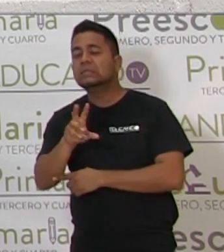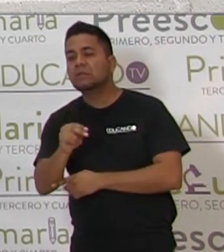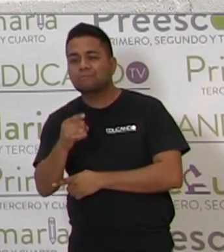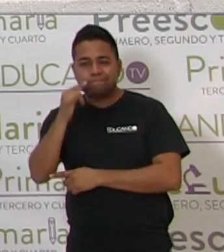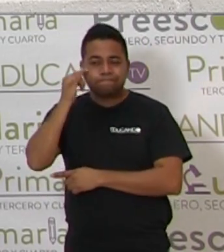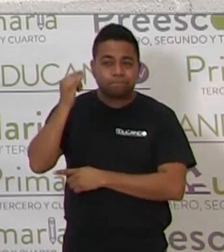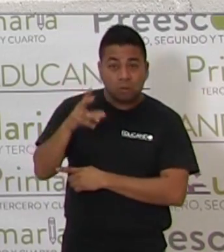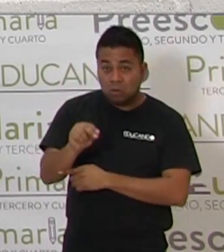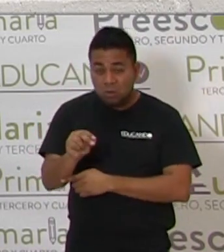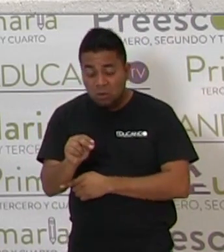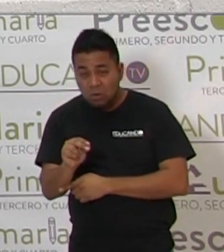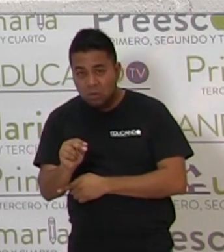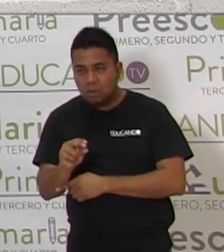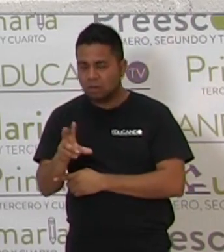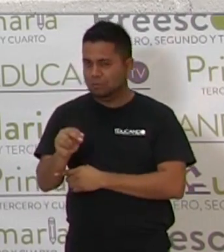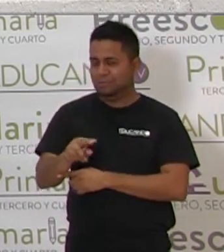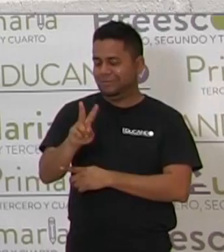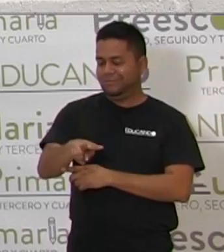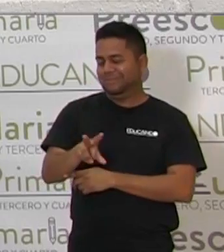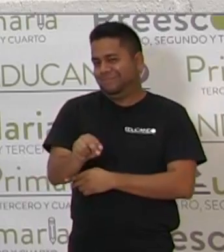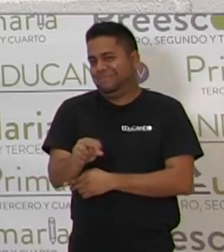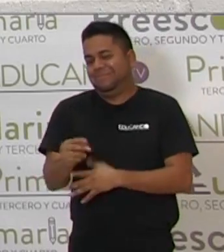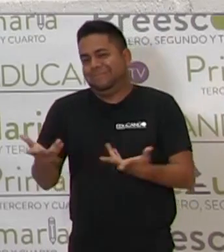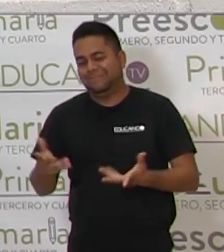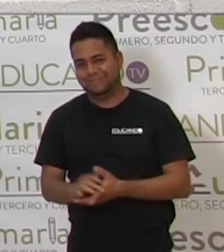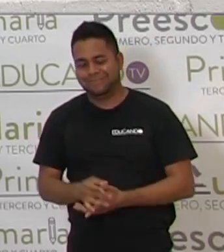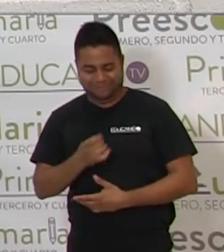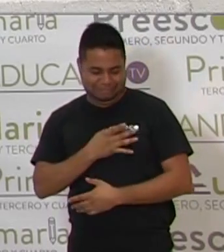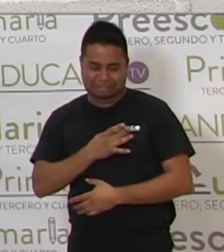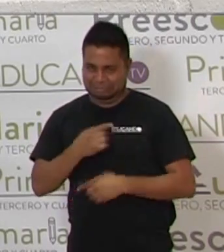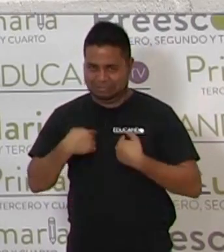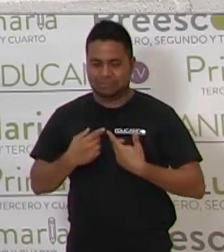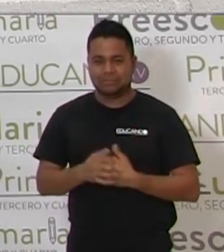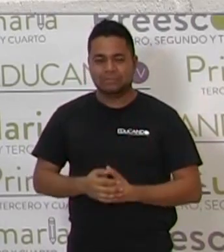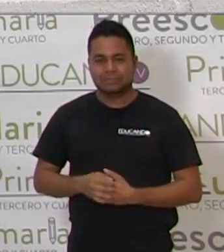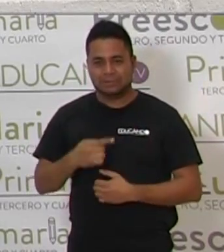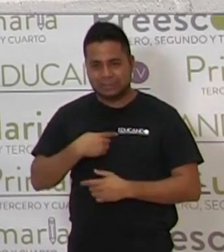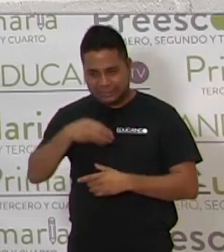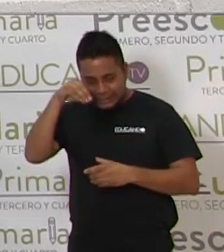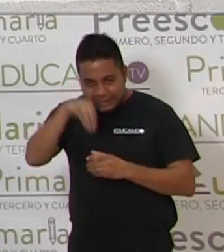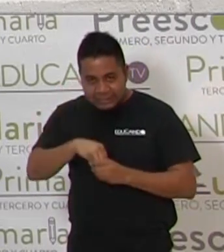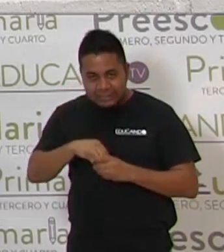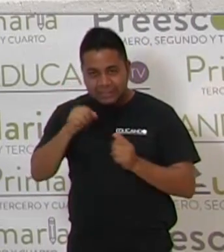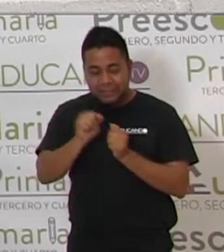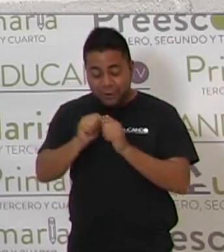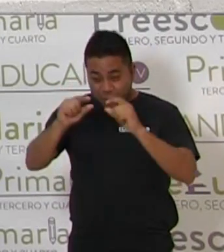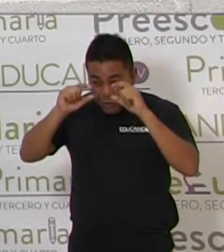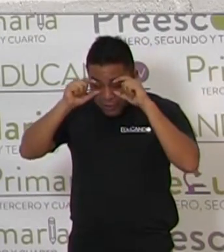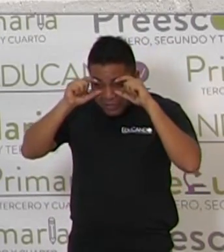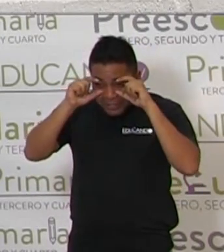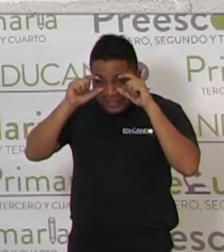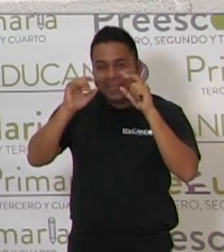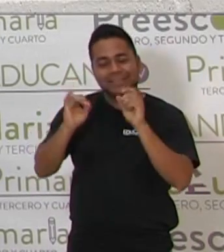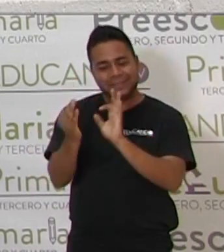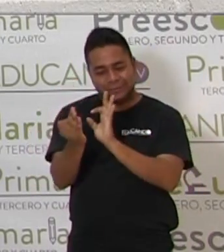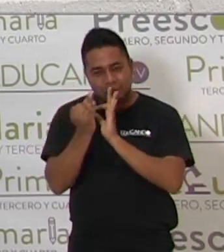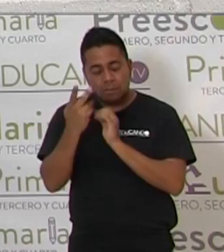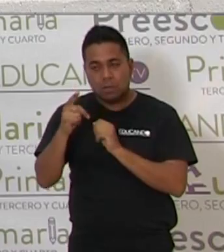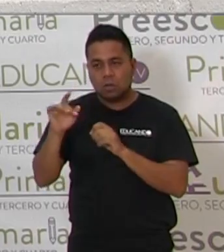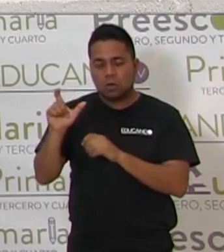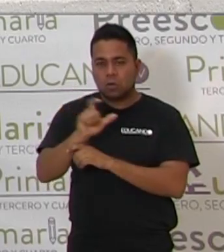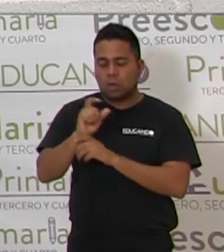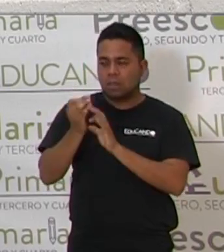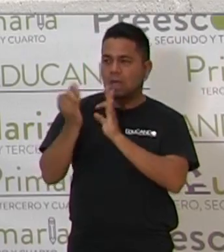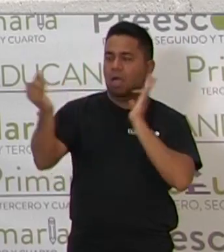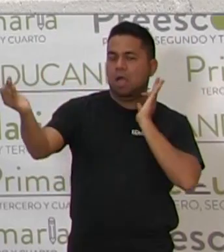¿Sí o no? ¿No? ¿No, de plano no? Les voy a decir un secreto, con estos lentes veo de cerca, pero